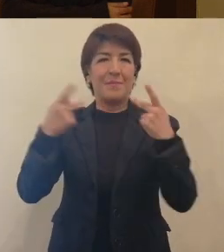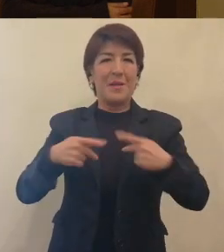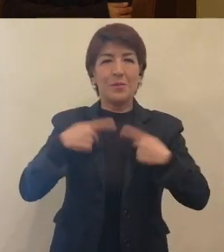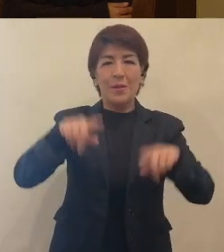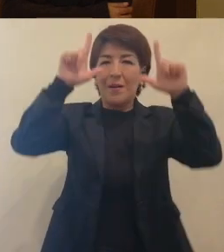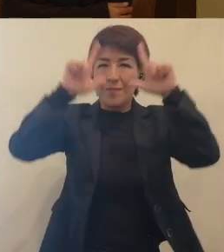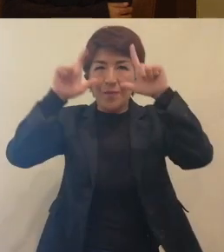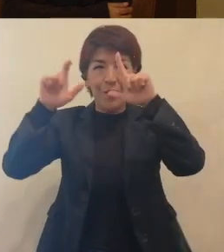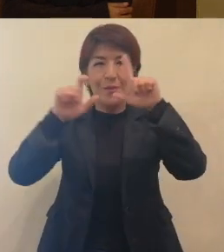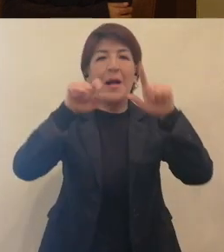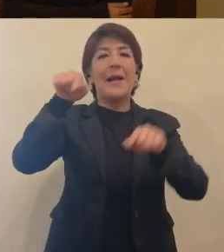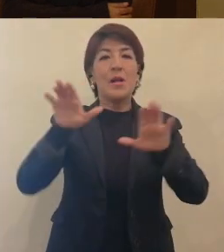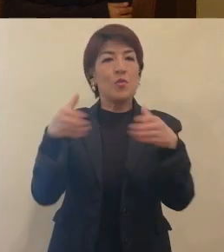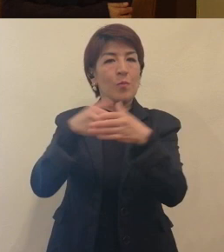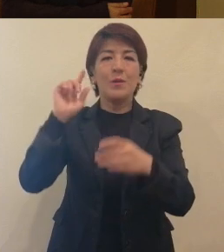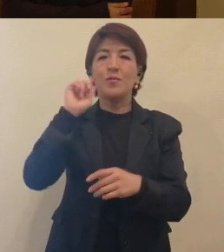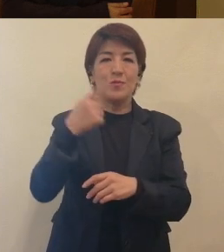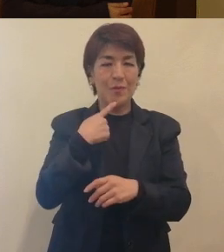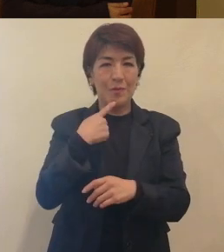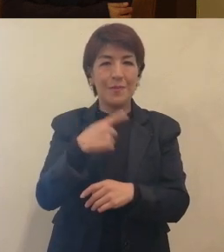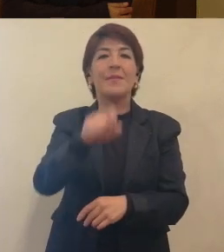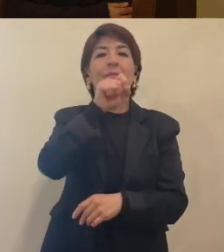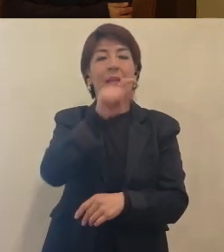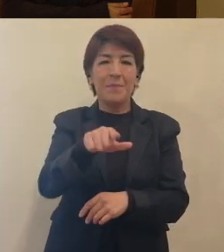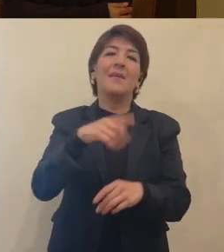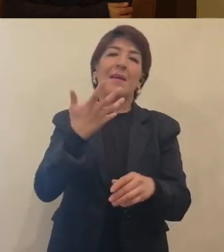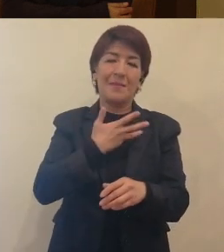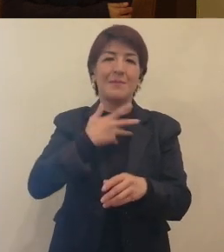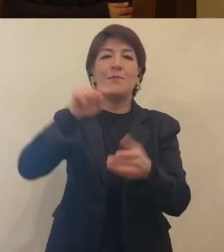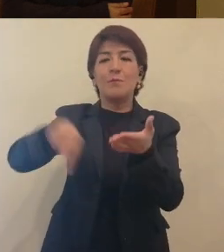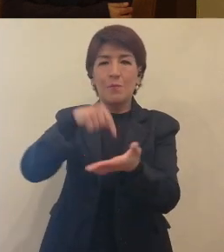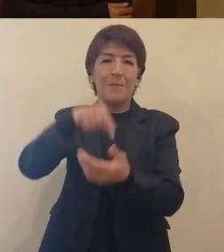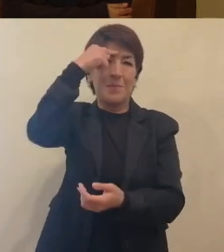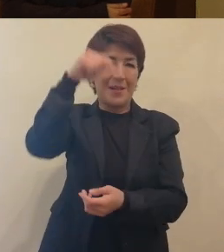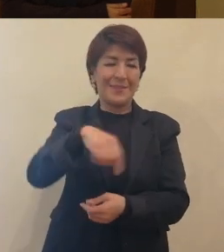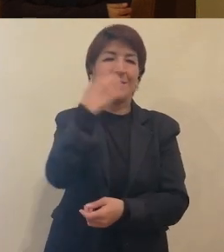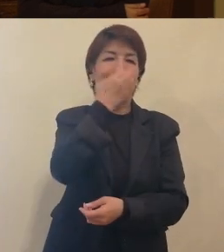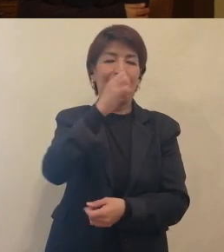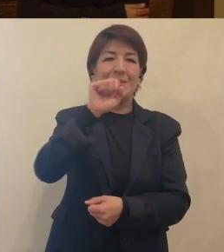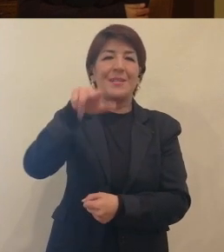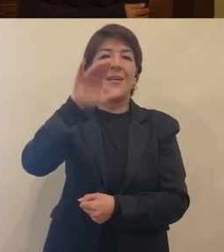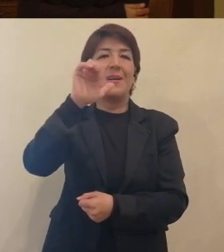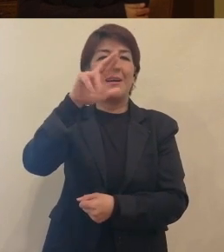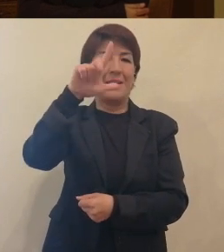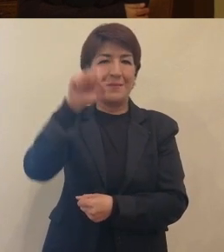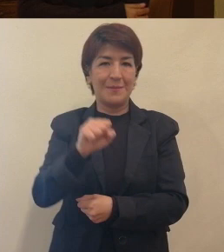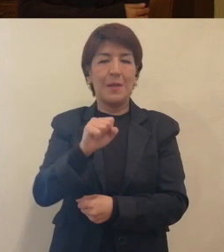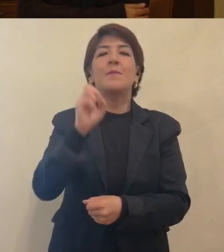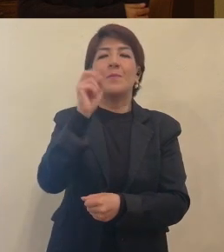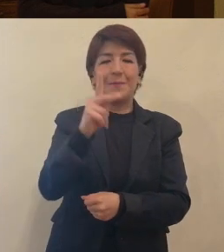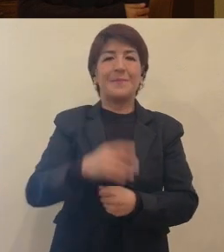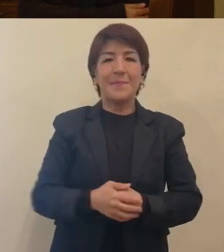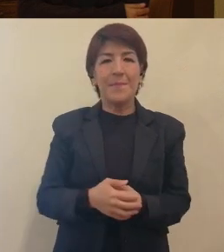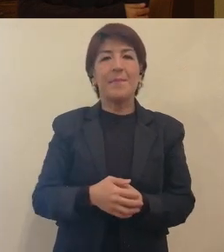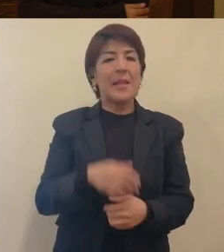fotógrafos que son de la comunidad sorda y que bueno, van a tener espacio en nuestra Academia de San Carlos. Ok,